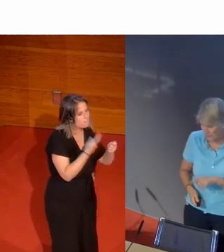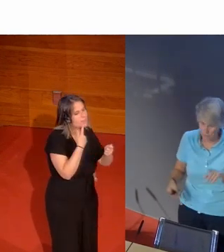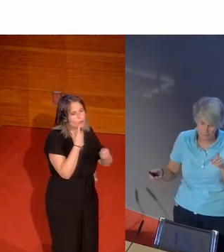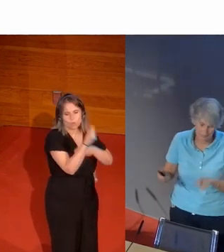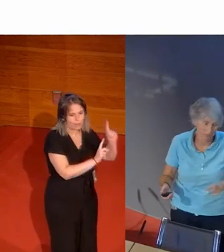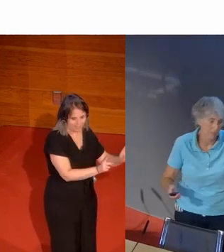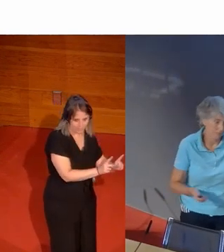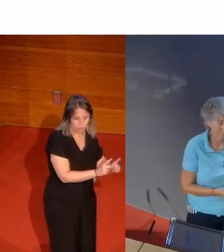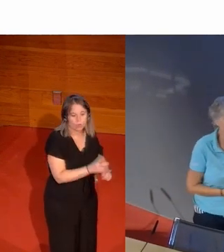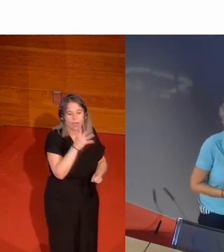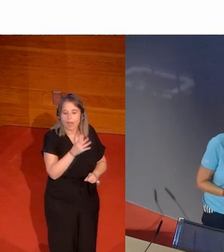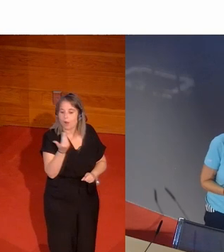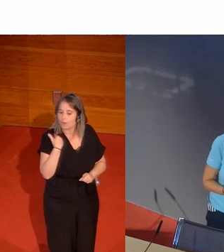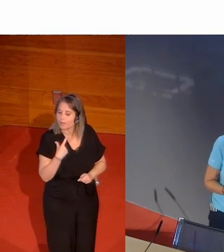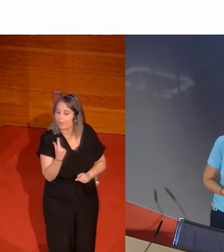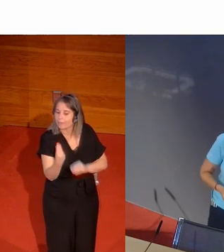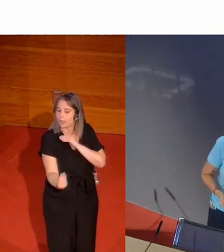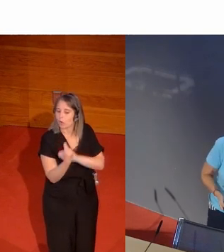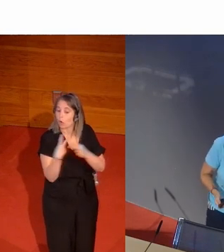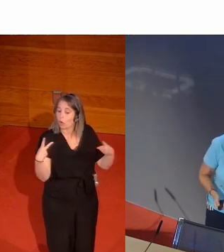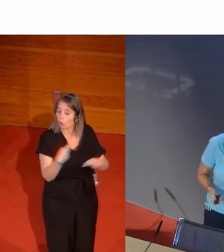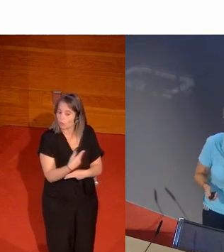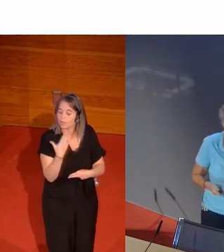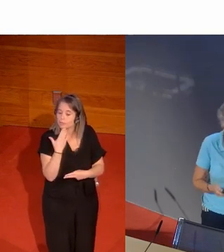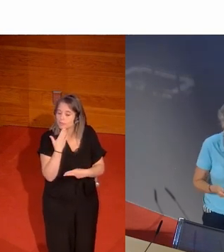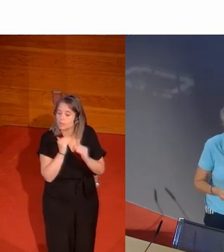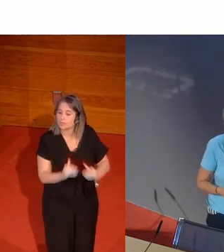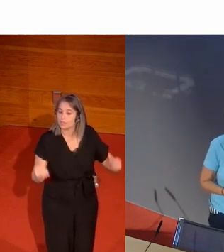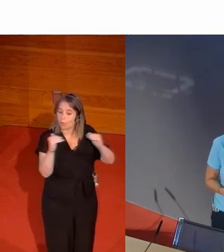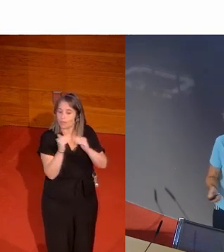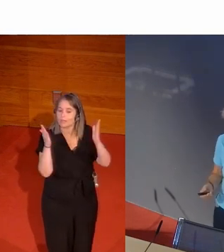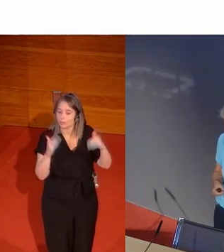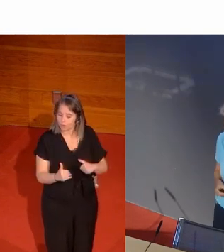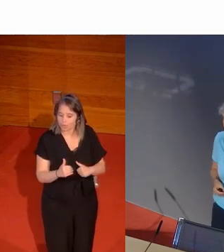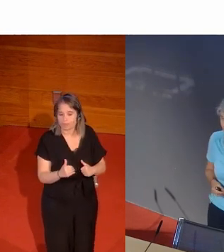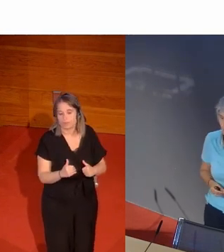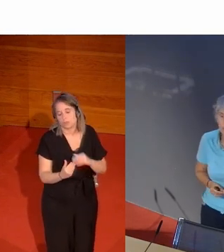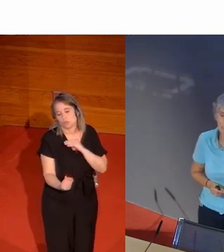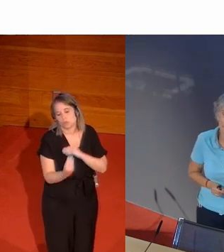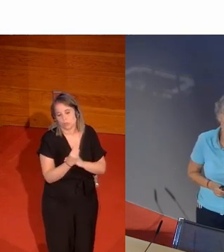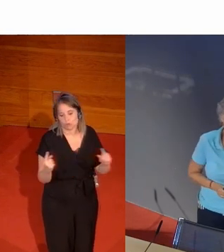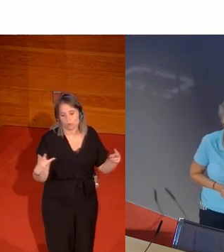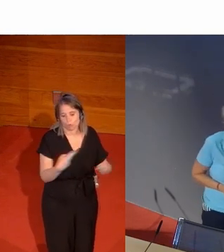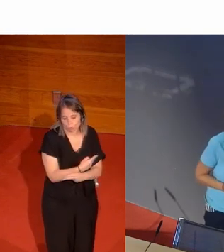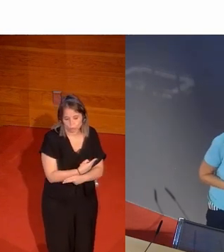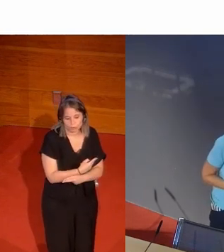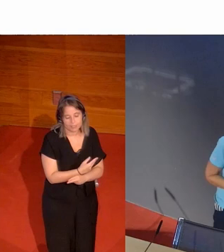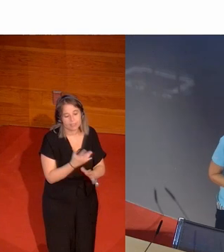ahora sí ahora que ya dejan de recibir subvenciones si no se ponen en marcha pues está claro que